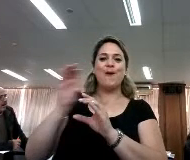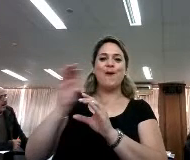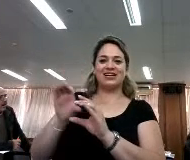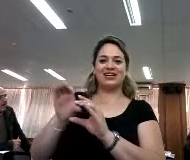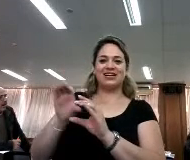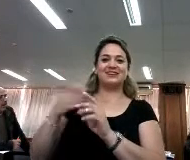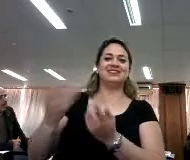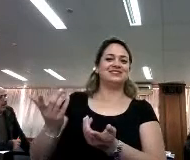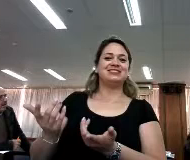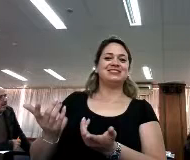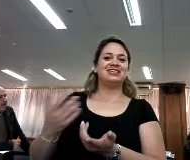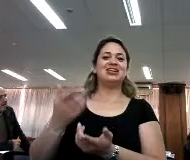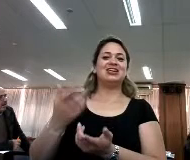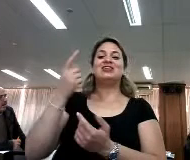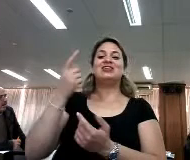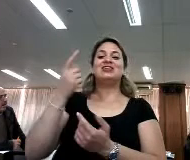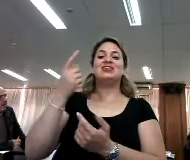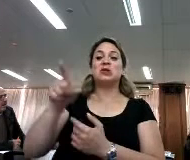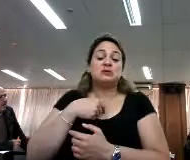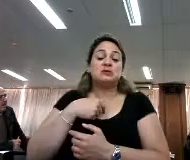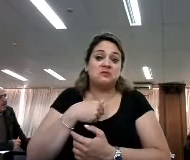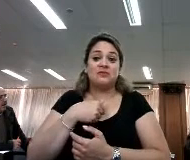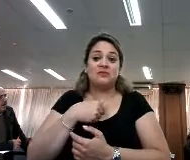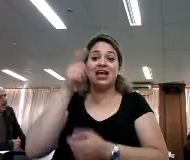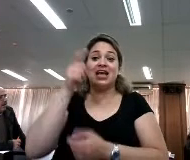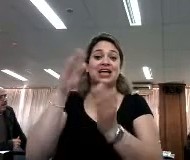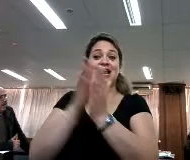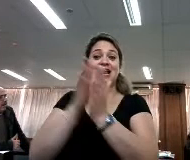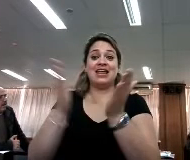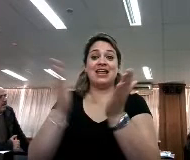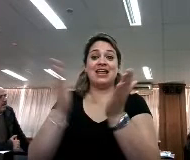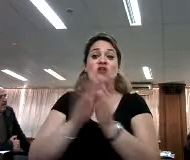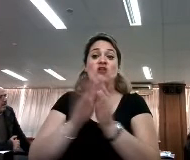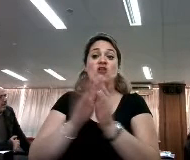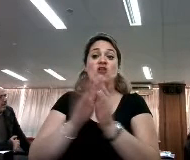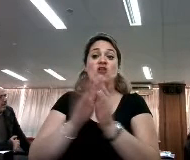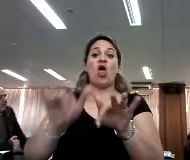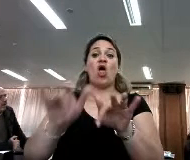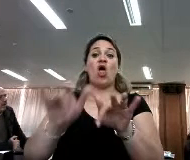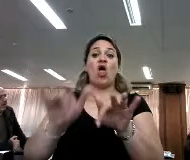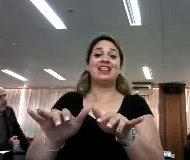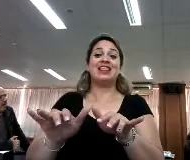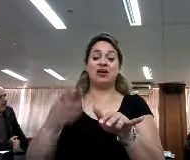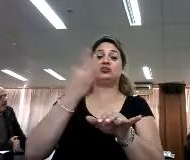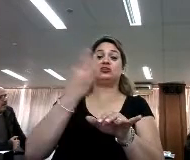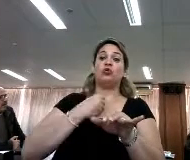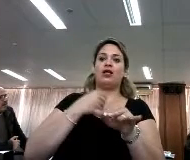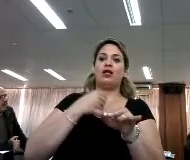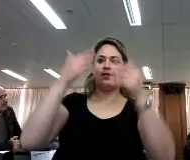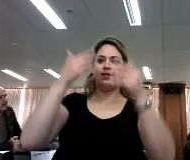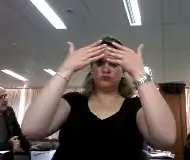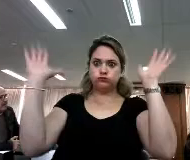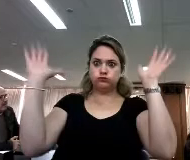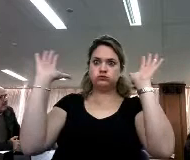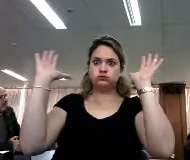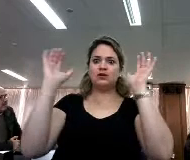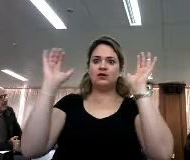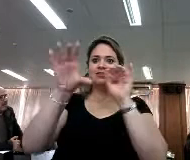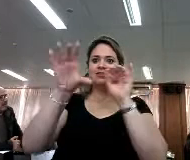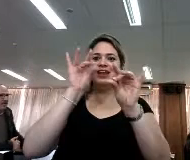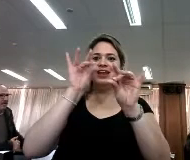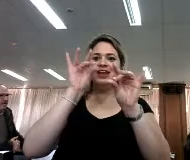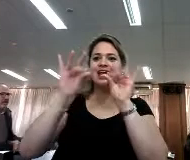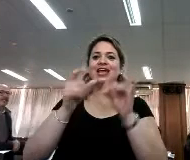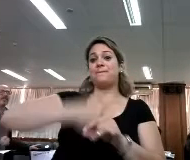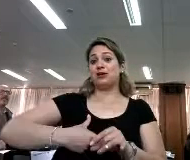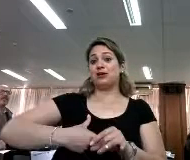mayúsculas, entonces, eso es lo que hace el libro digital, es ampliar las posibilidades, ampliar las posibilidades de elección de la gente,